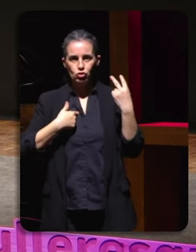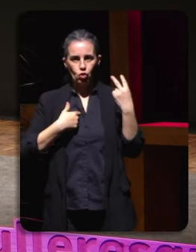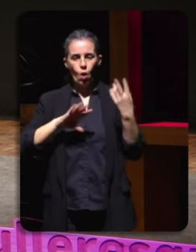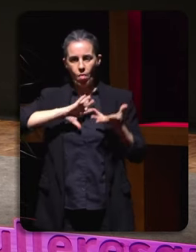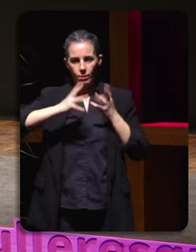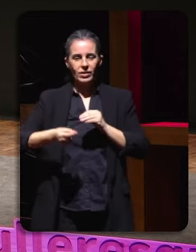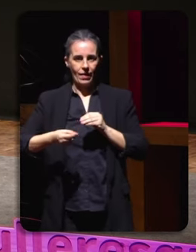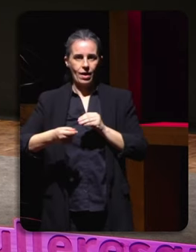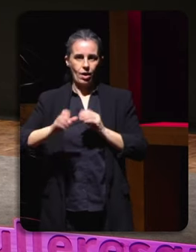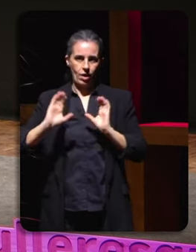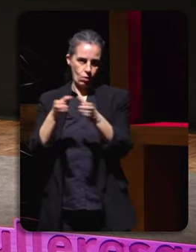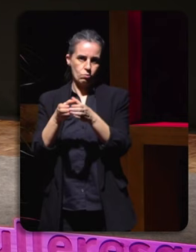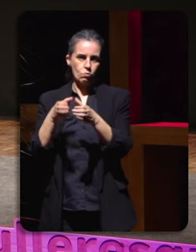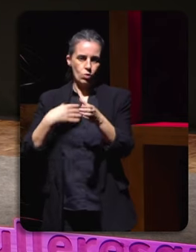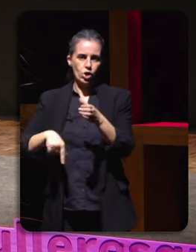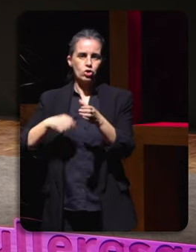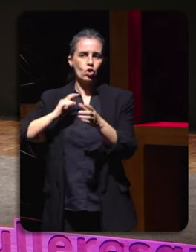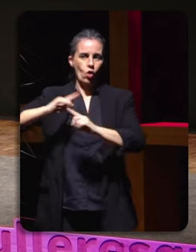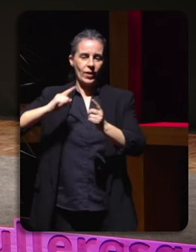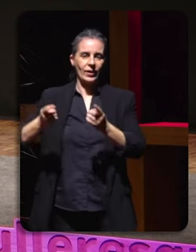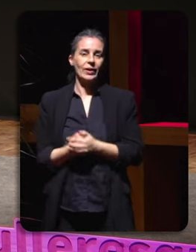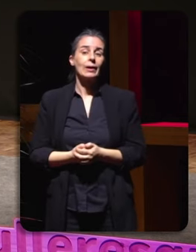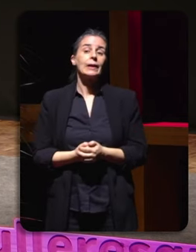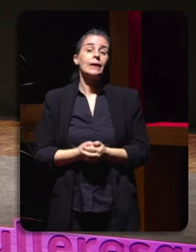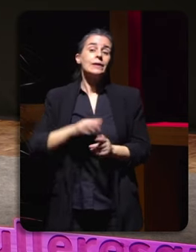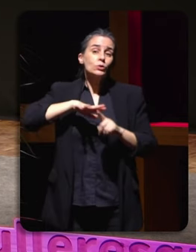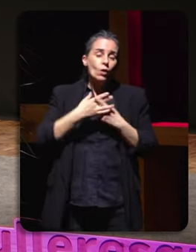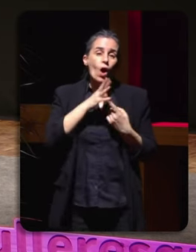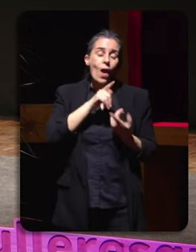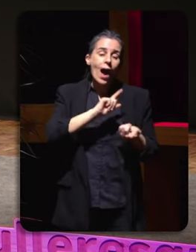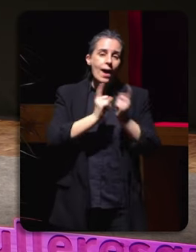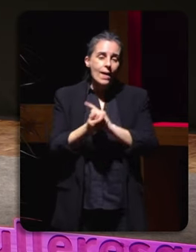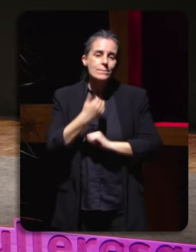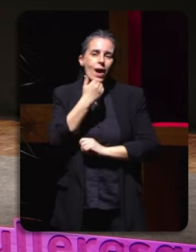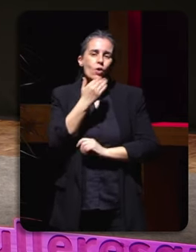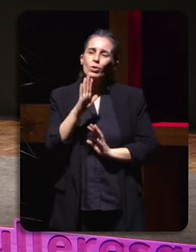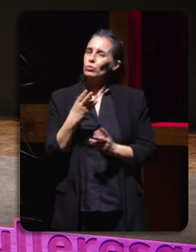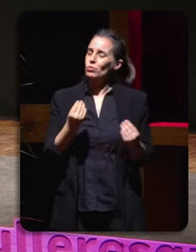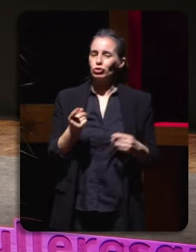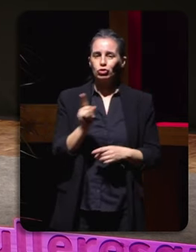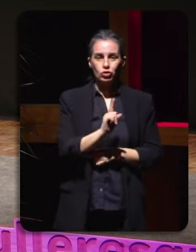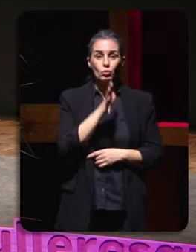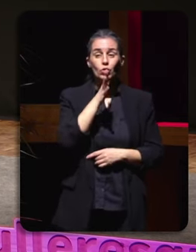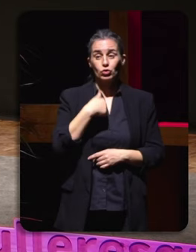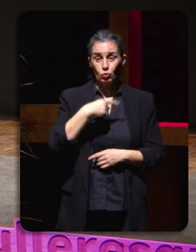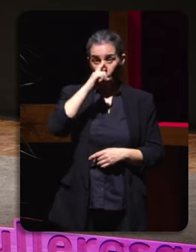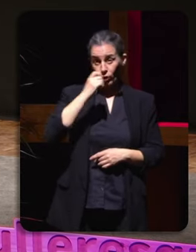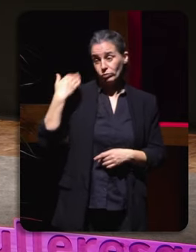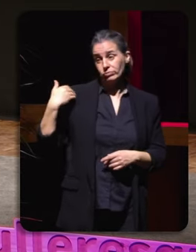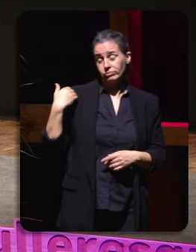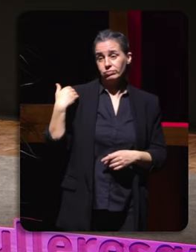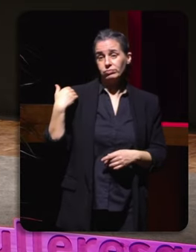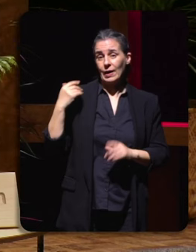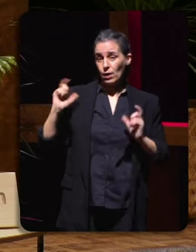equipo e decía que as cousas teñen cambiado pero non moito porque hoi en esas reunións de vinte persoas igual son